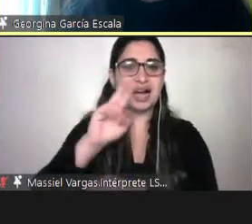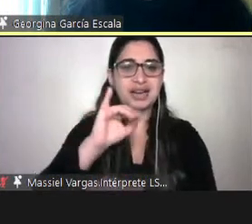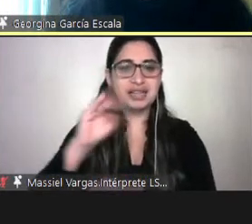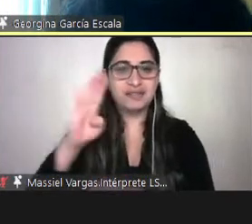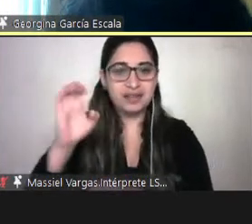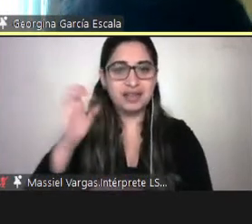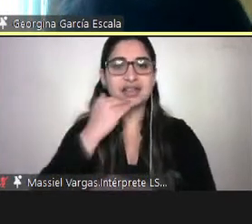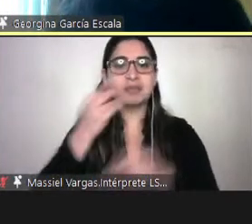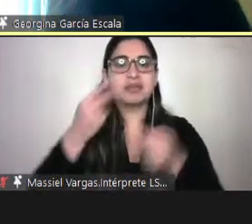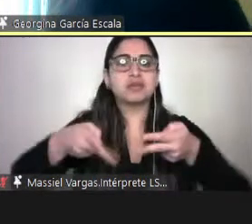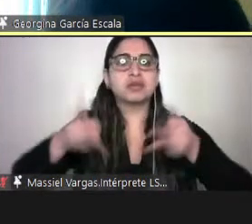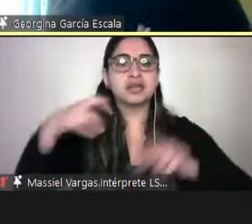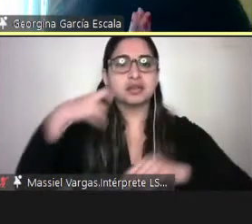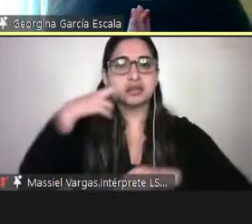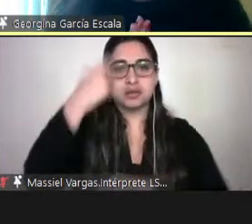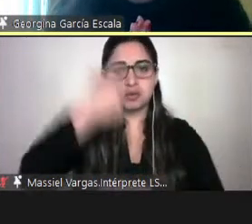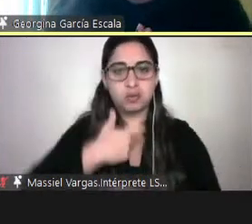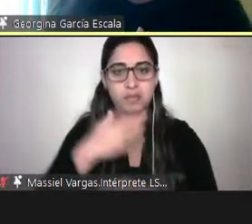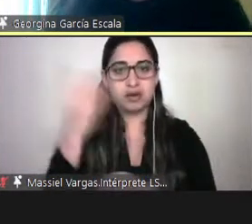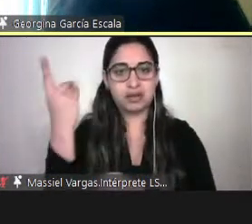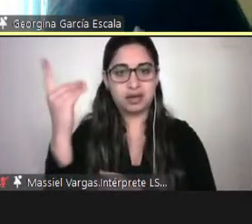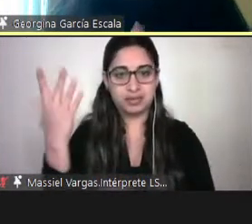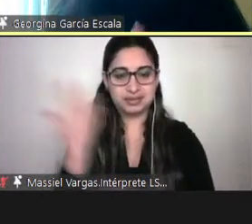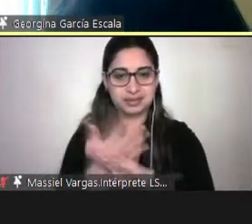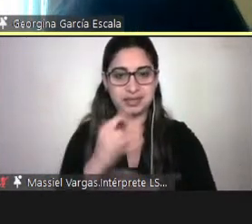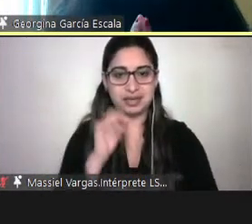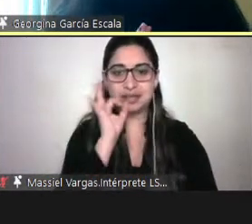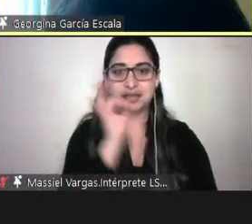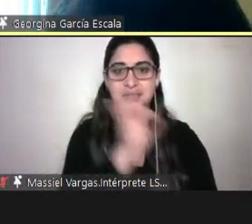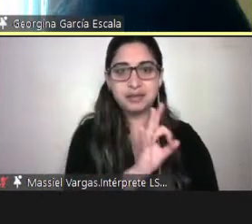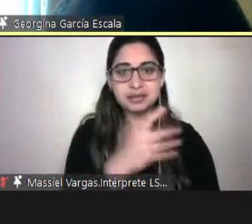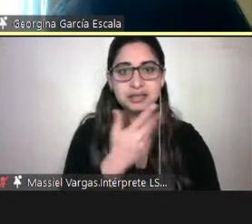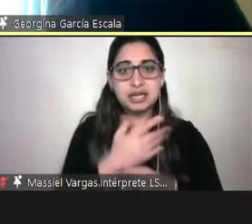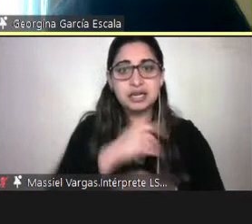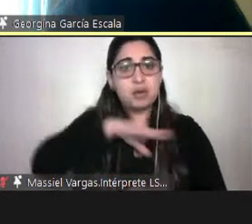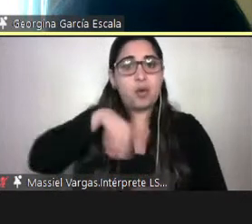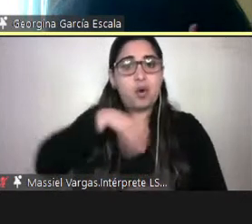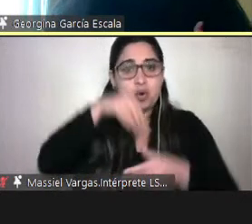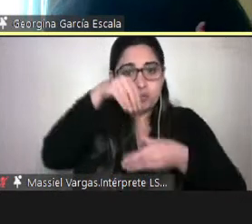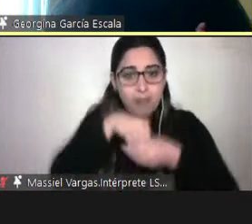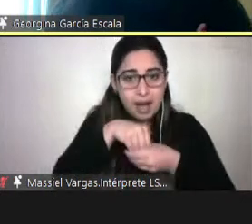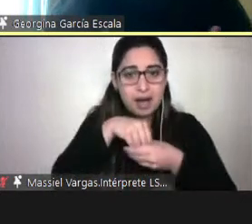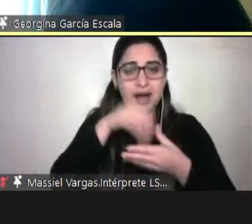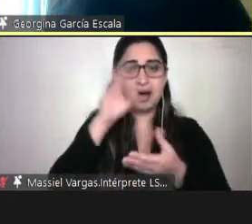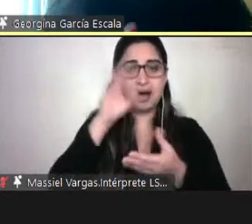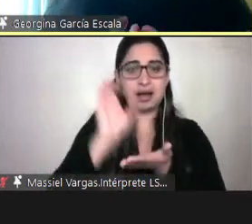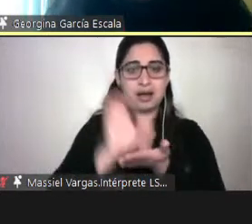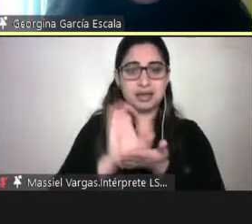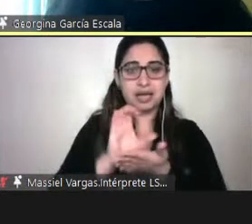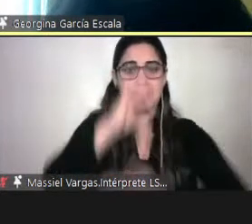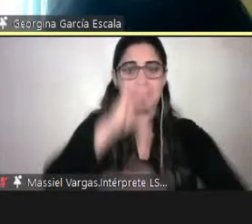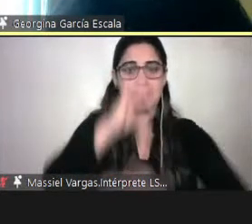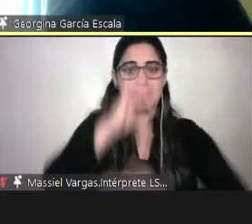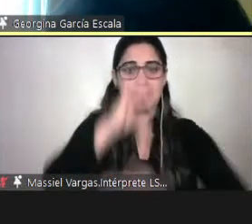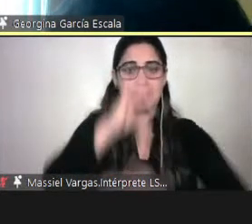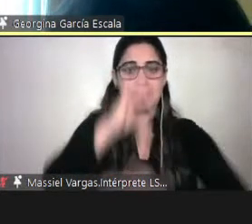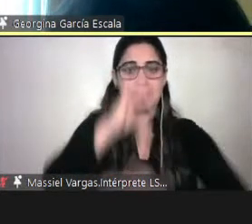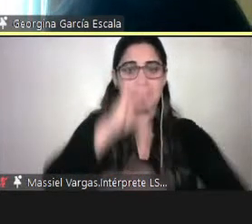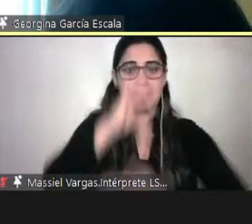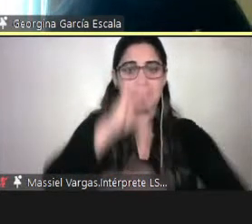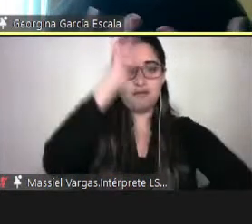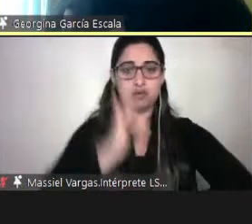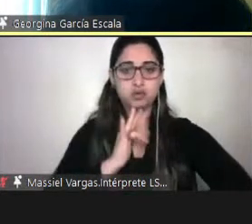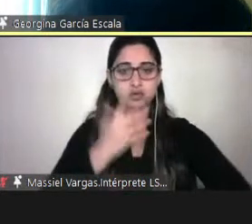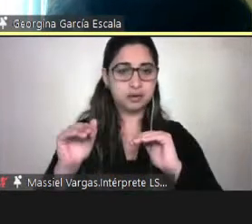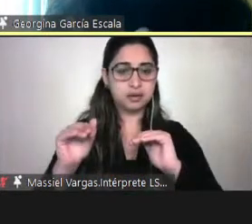humanos. Y por último, debo señalar que como entes del Estado que tenemos la función de apoyar la labor del